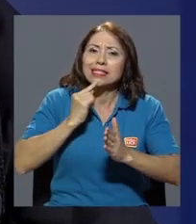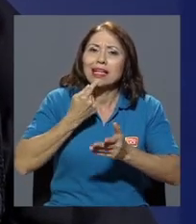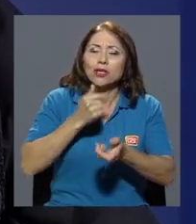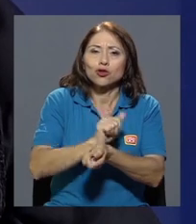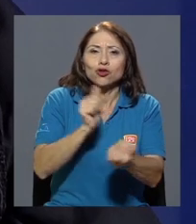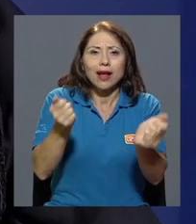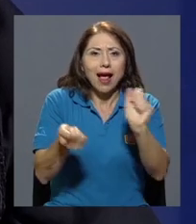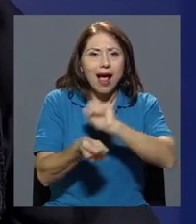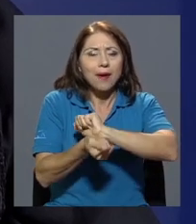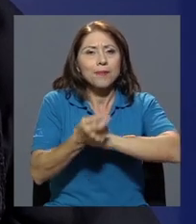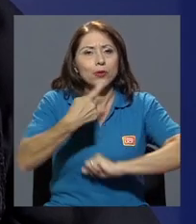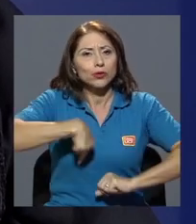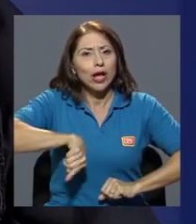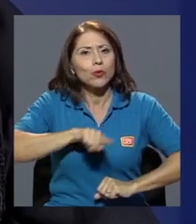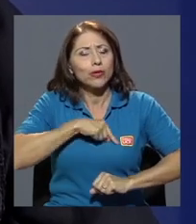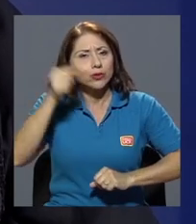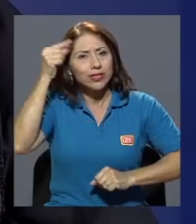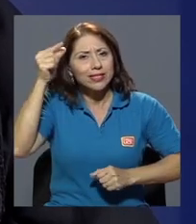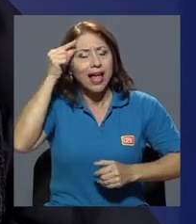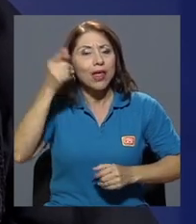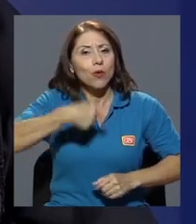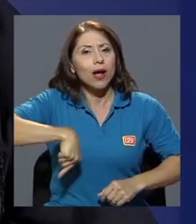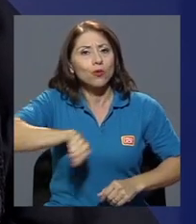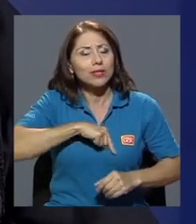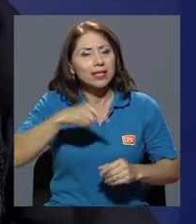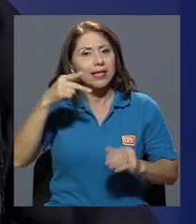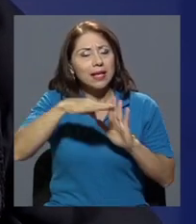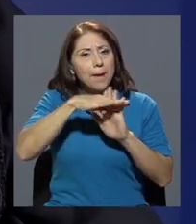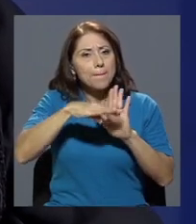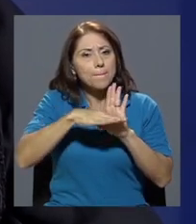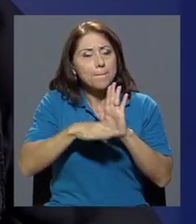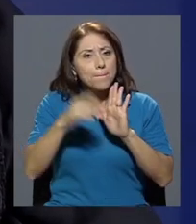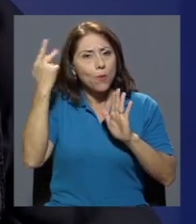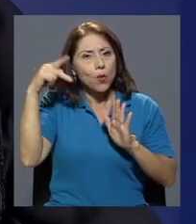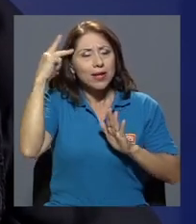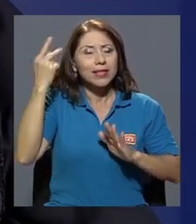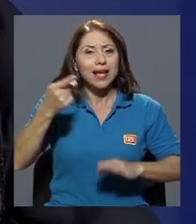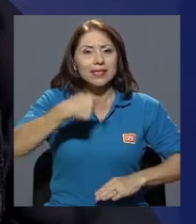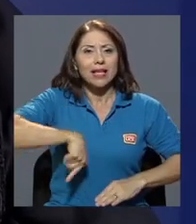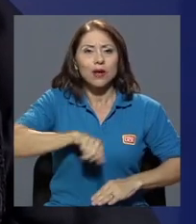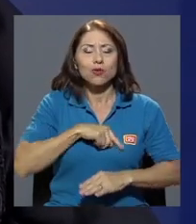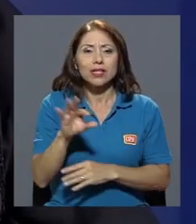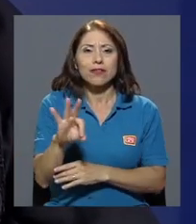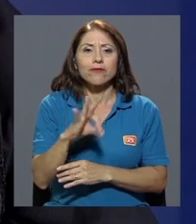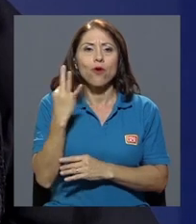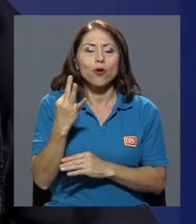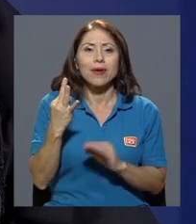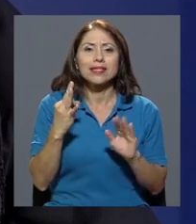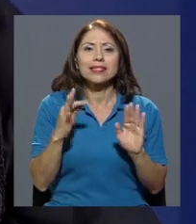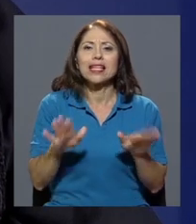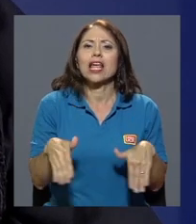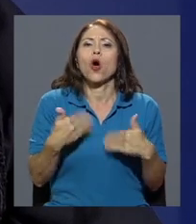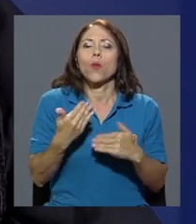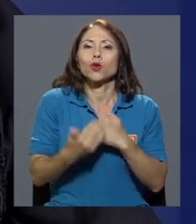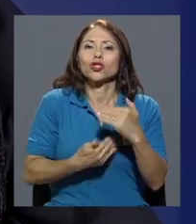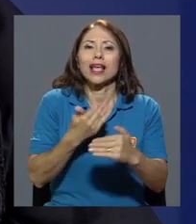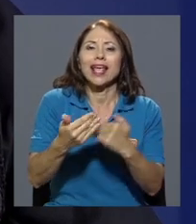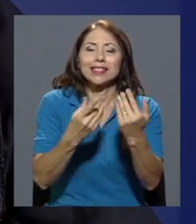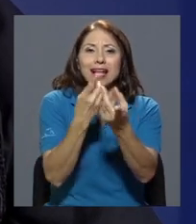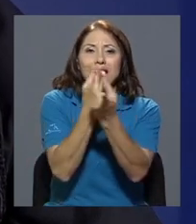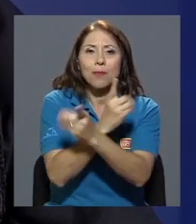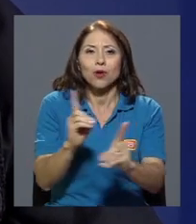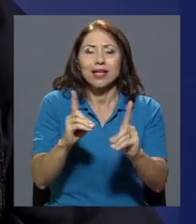nuestro Estado, a nuestras políticas y a nuestras formas de cómo se gesta la